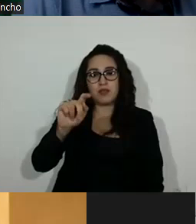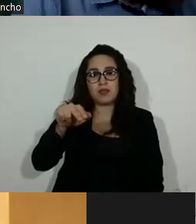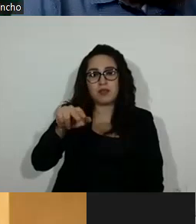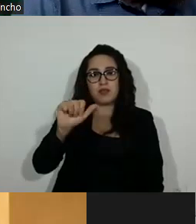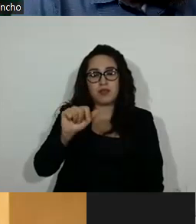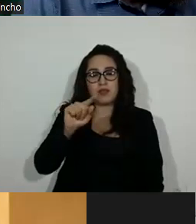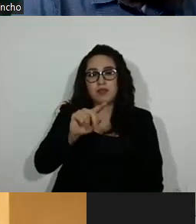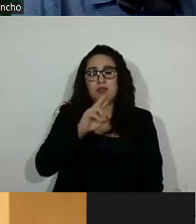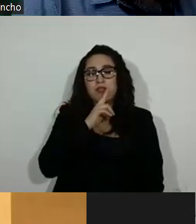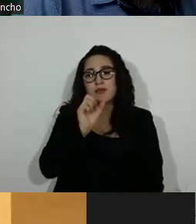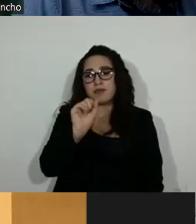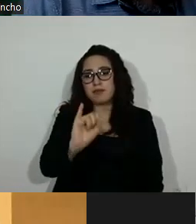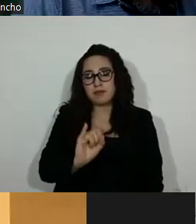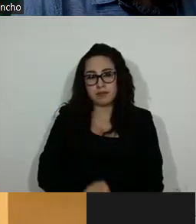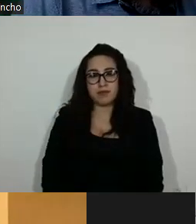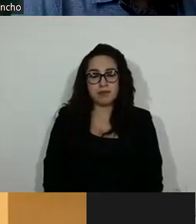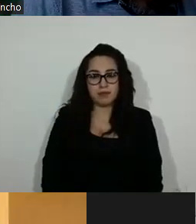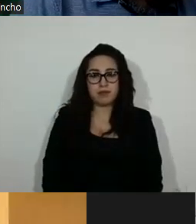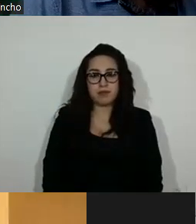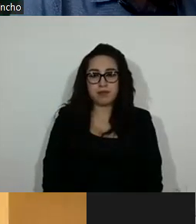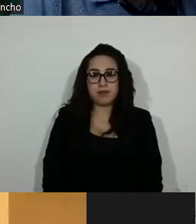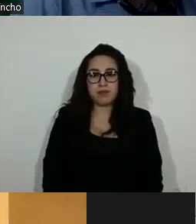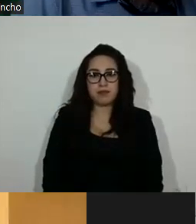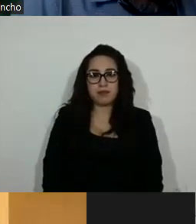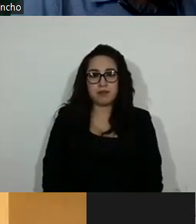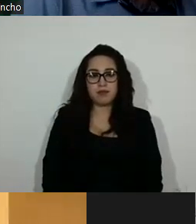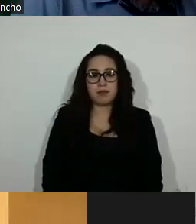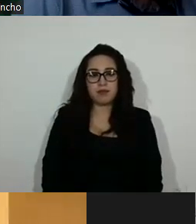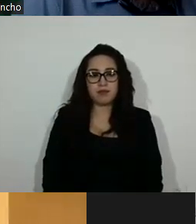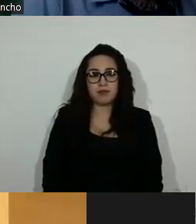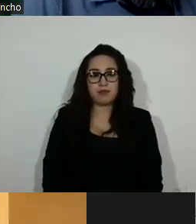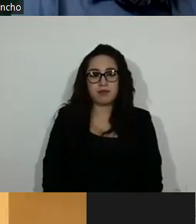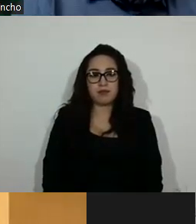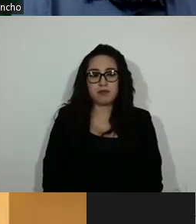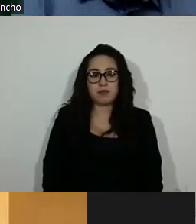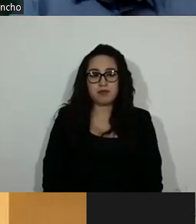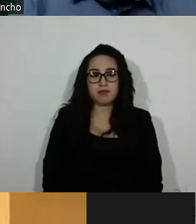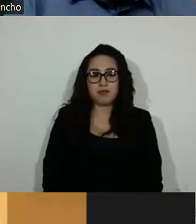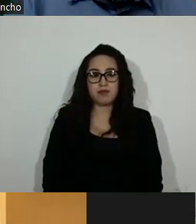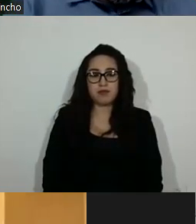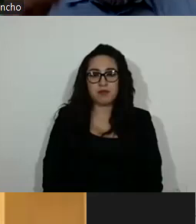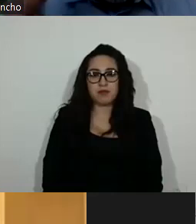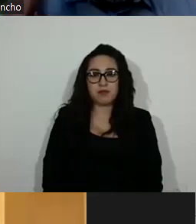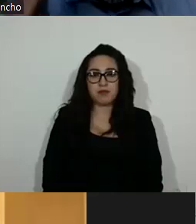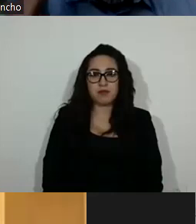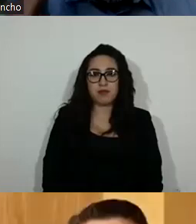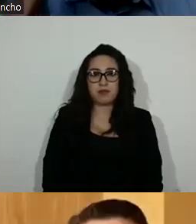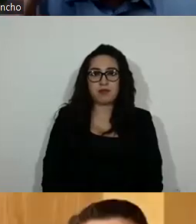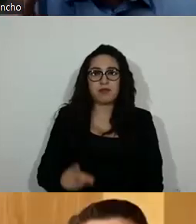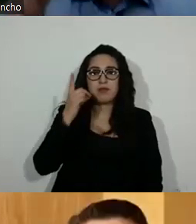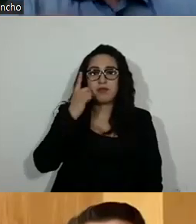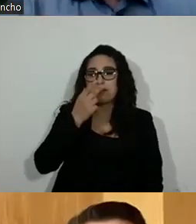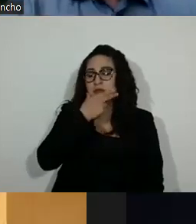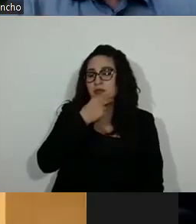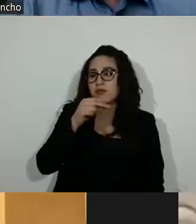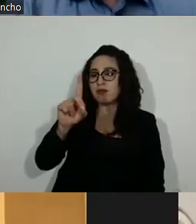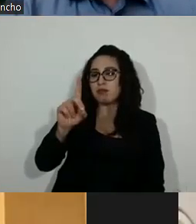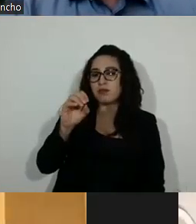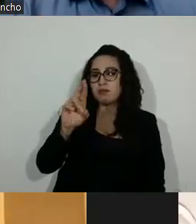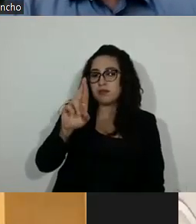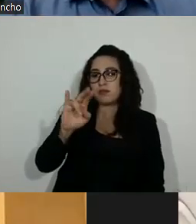Valentina Batres, a favor. Gracias, diputada. Diputado Federico Dorin.